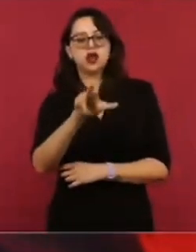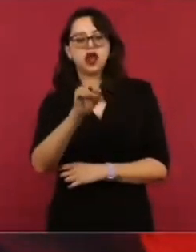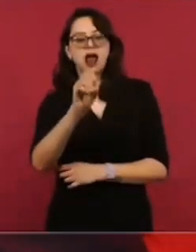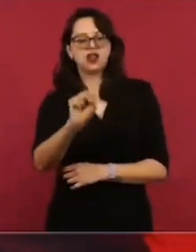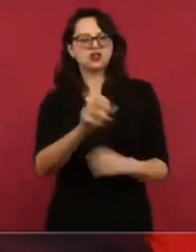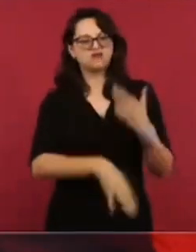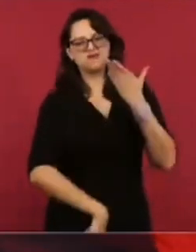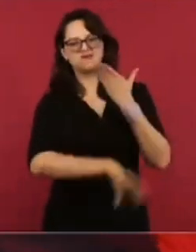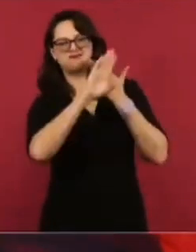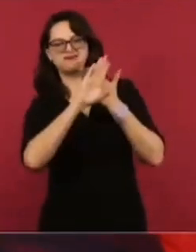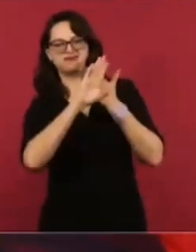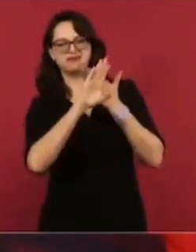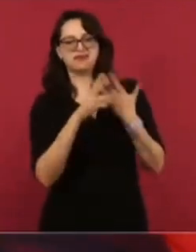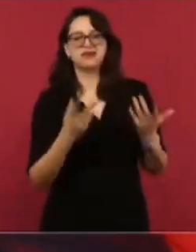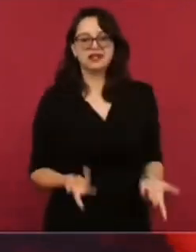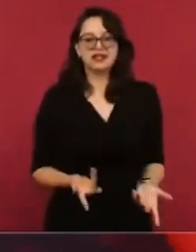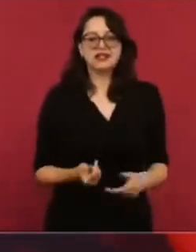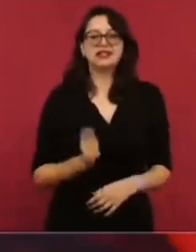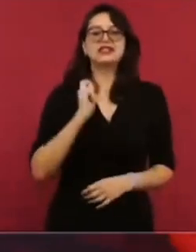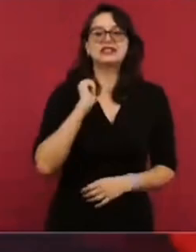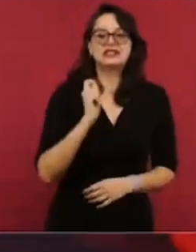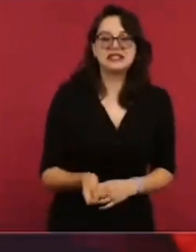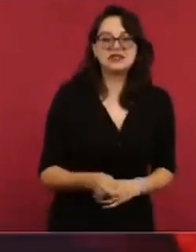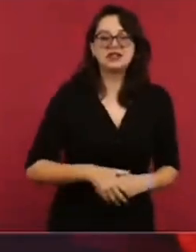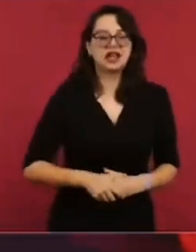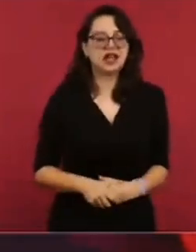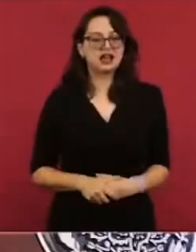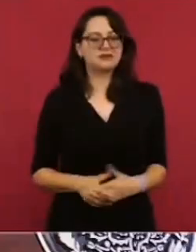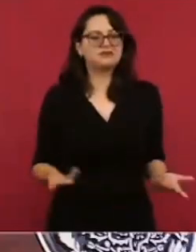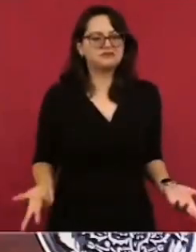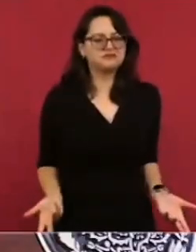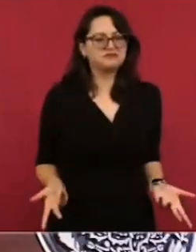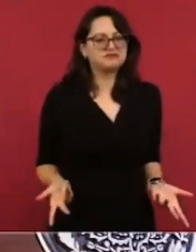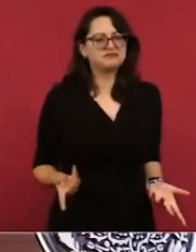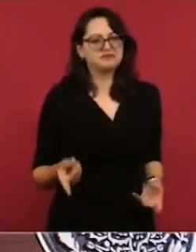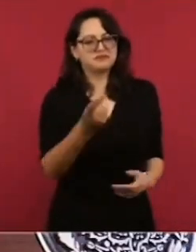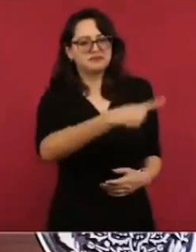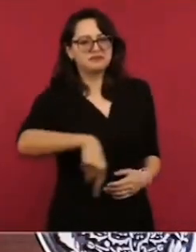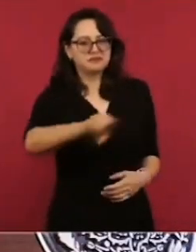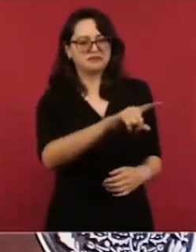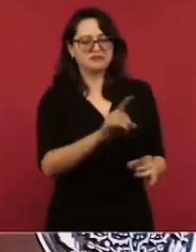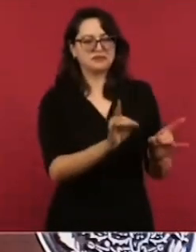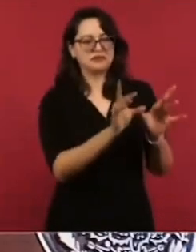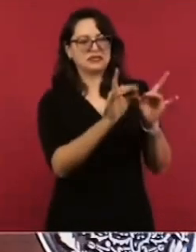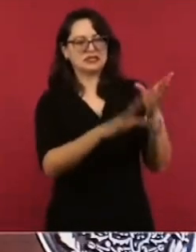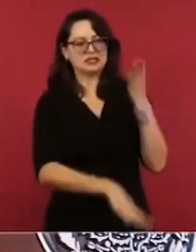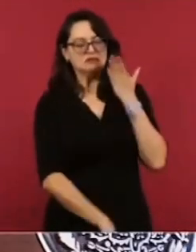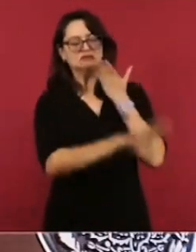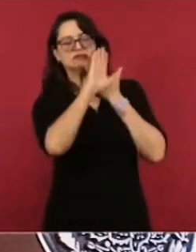¿Y por qué lo de reaccionario tiene que ver con el conservadurismo?